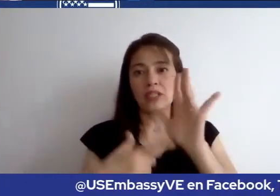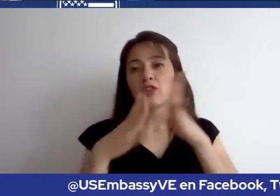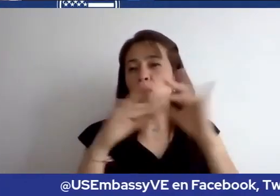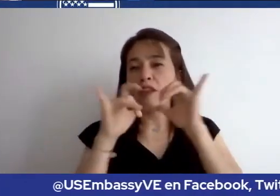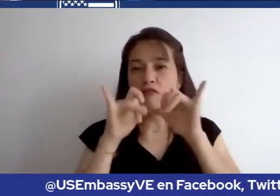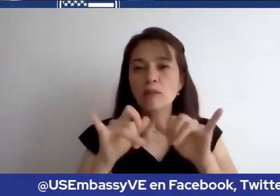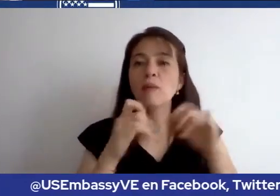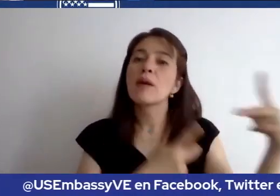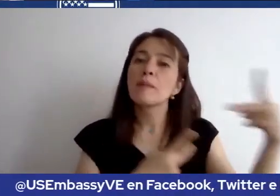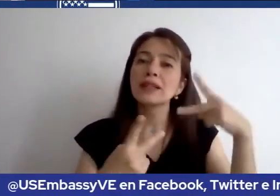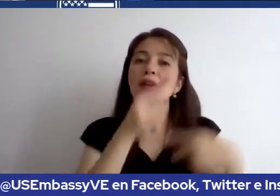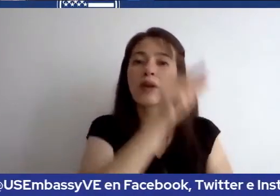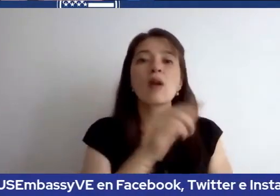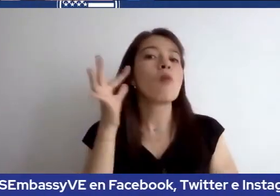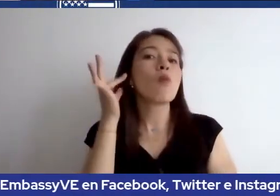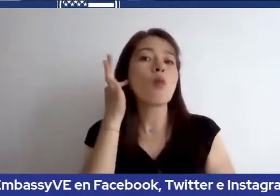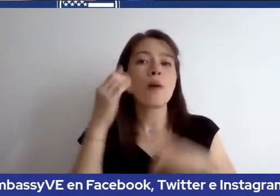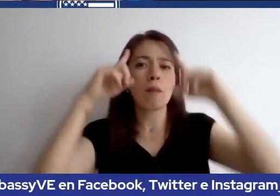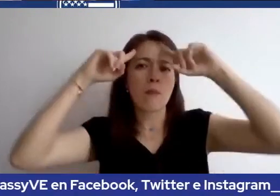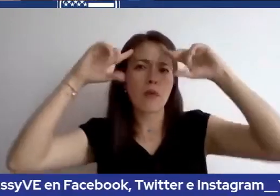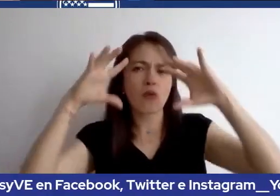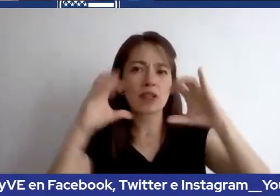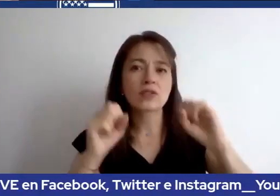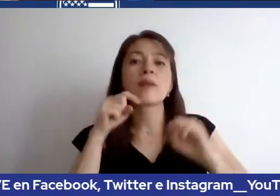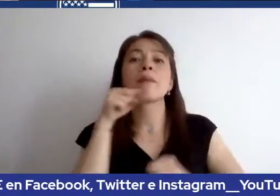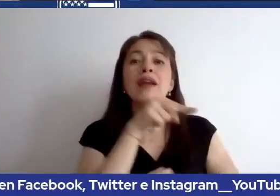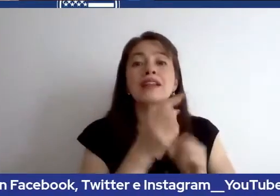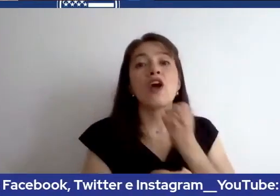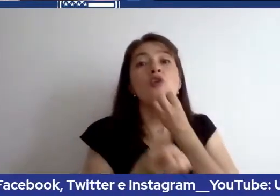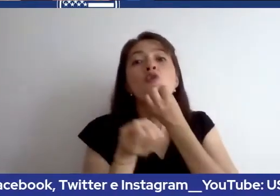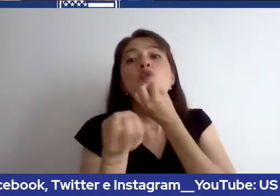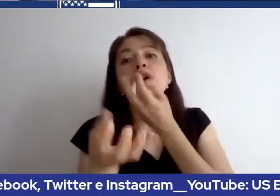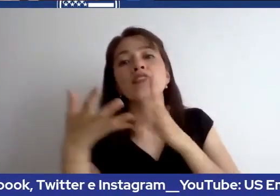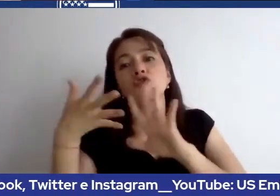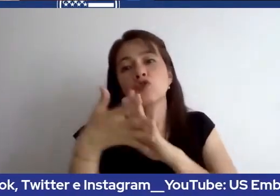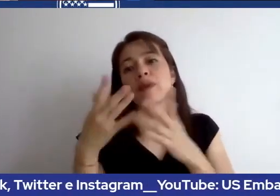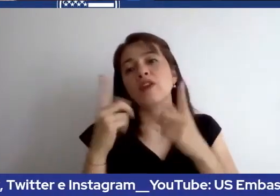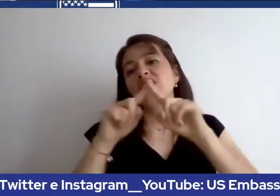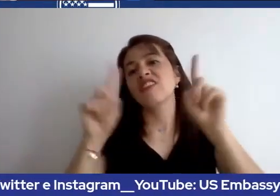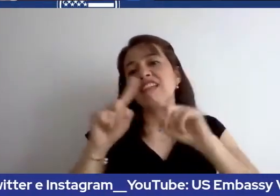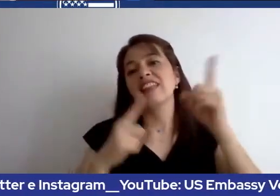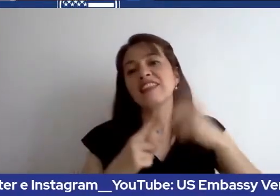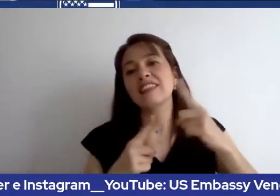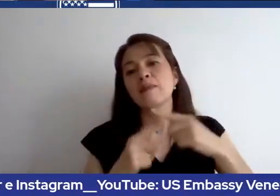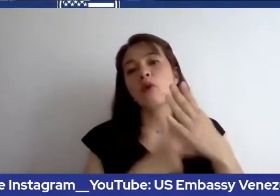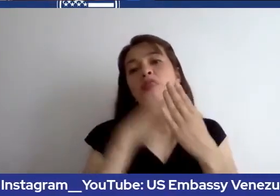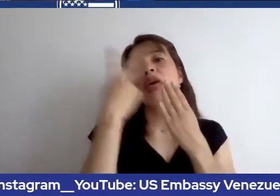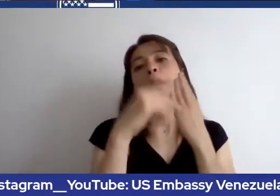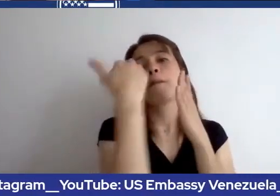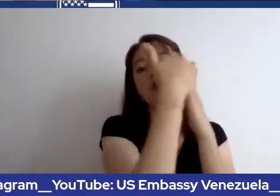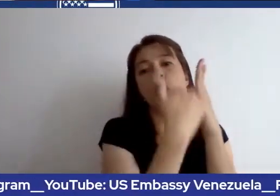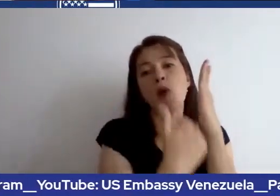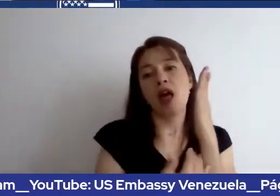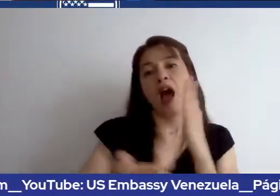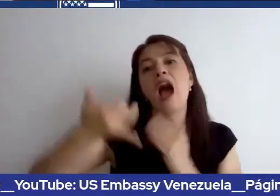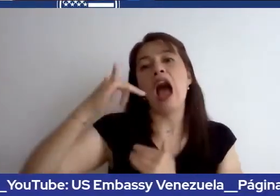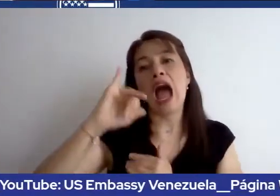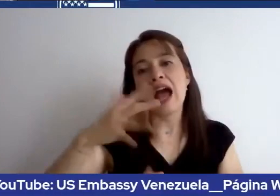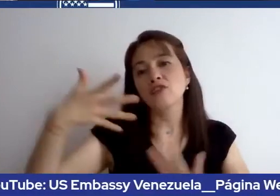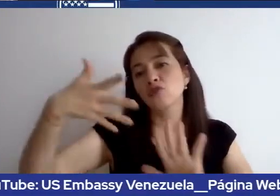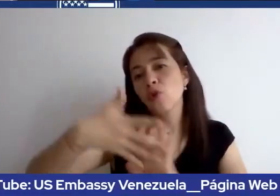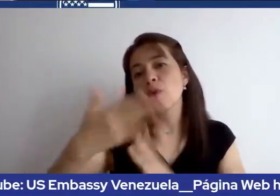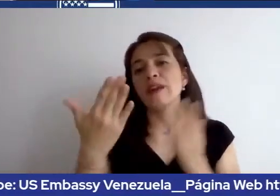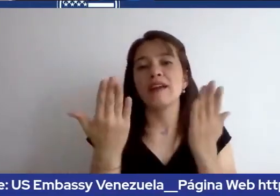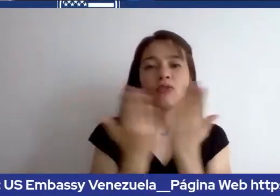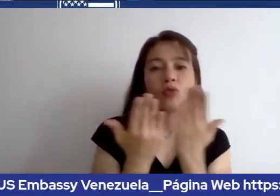agregada cultural para hablar sobre estos tipos de programas y saber cómo son las maneras de participar en intercambios a